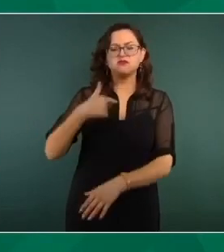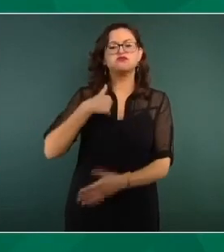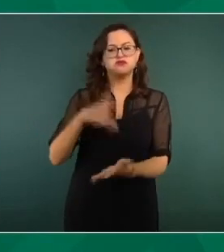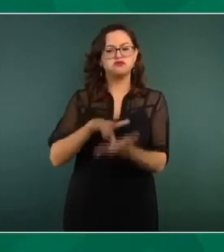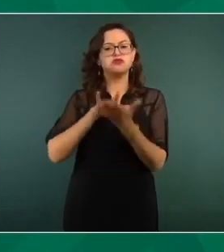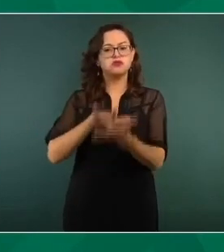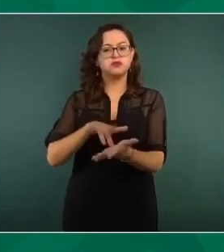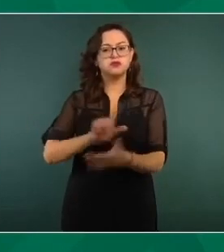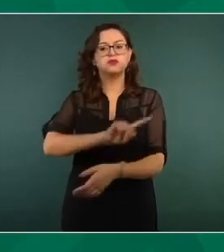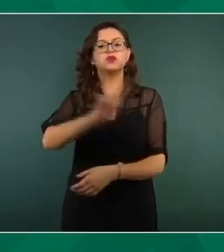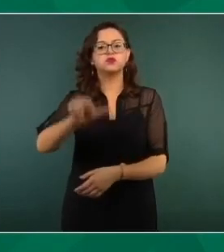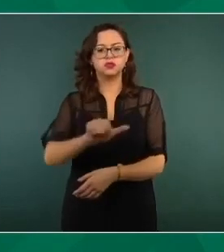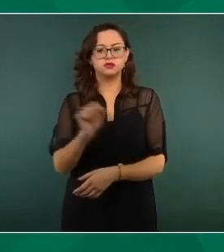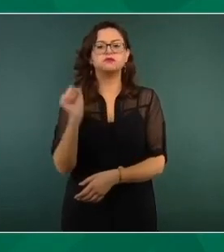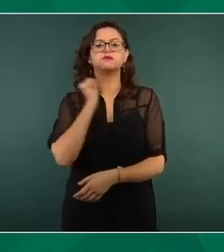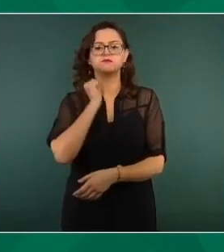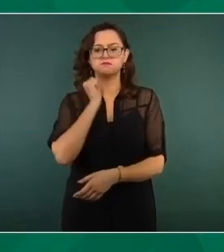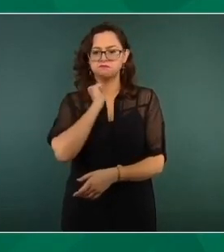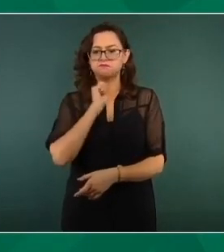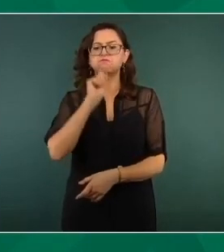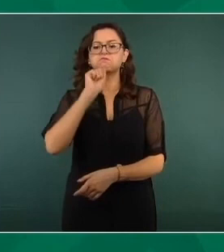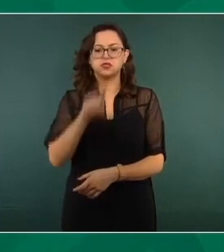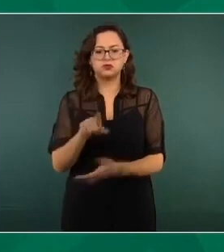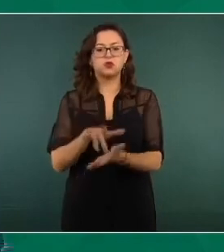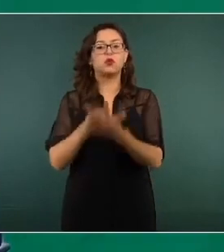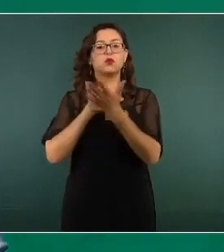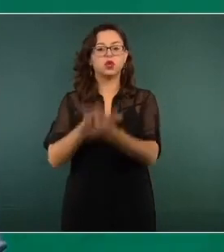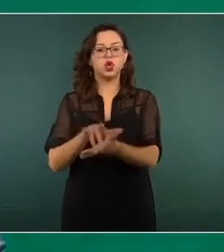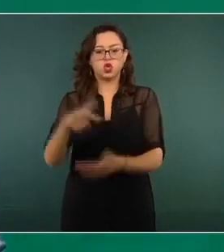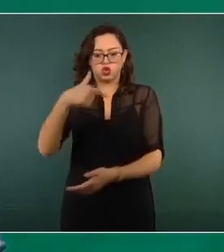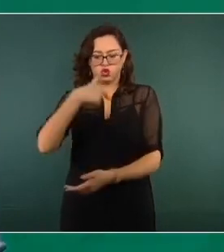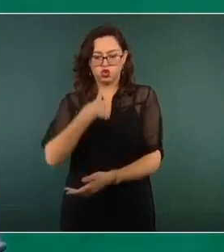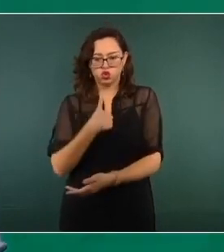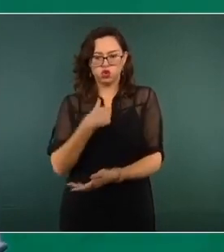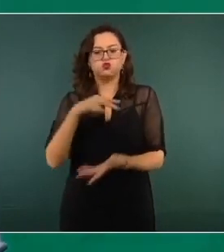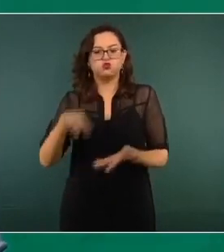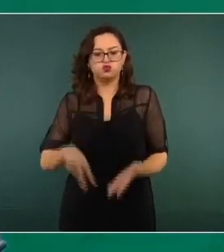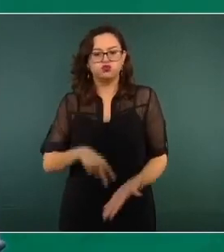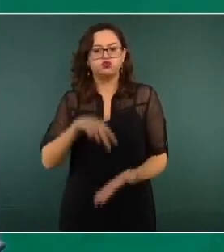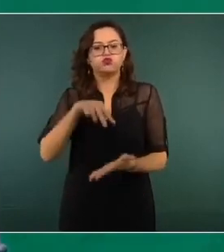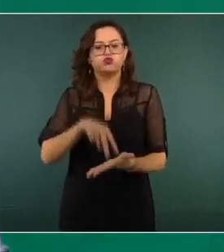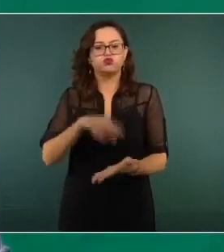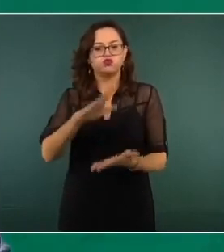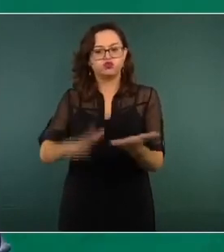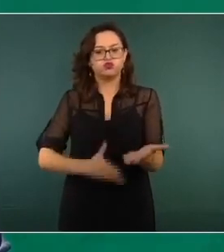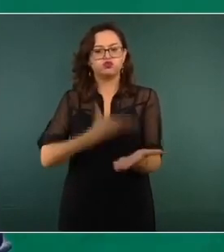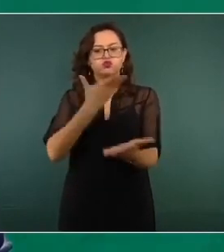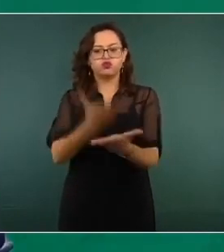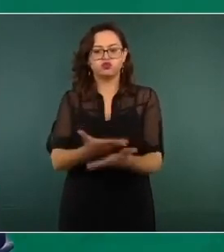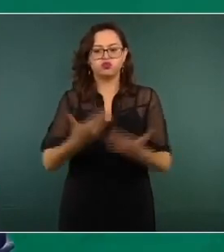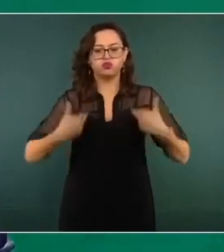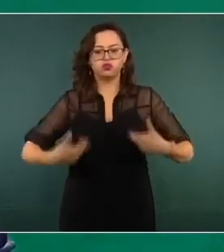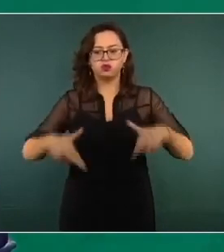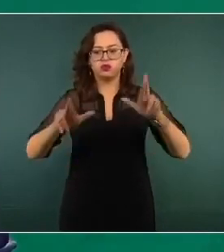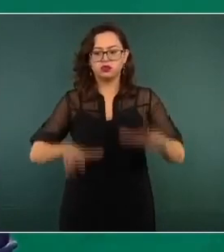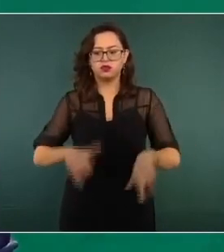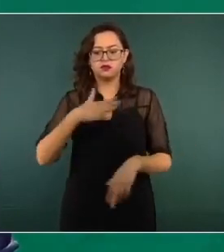De hecho, la presenté yo personalmente a nombre de mi partido.